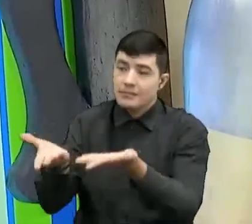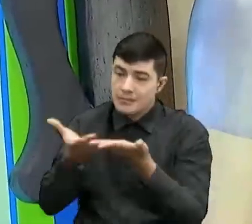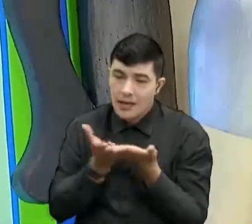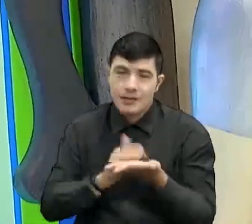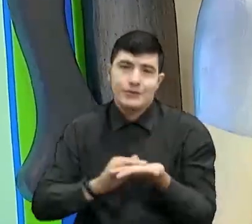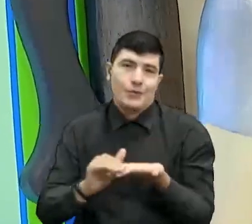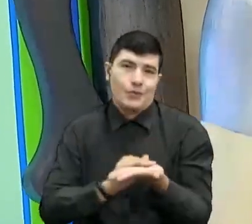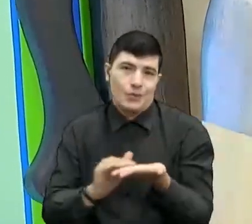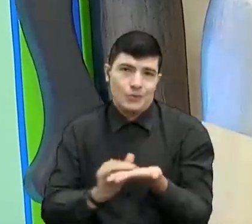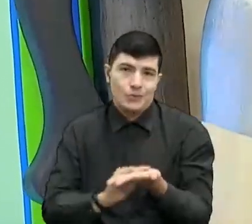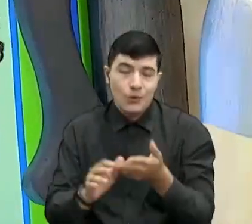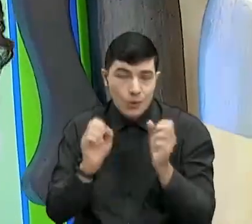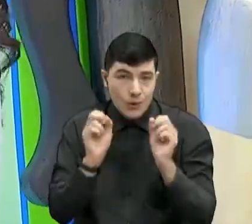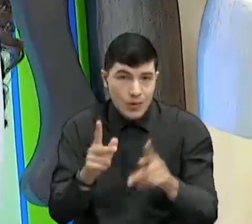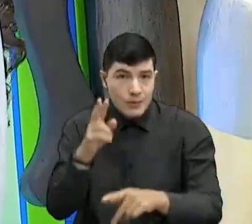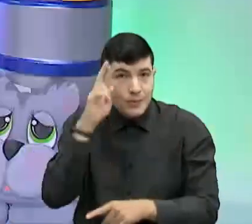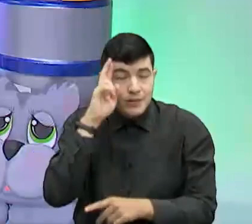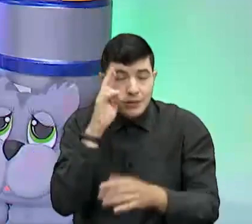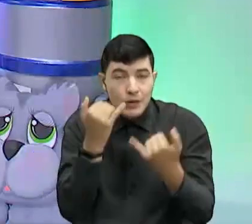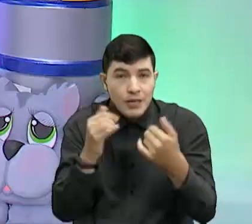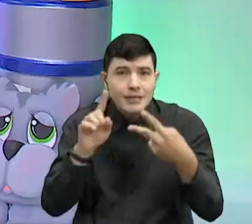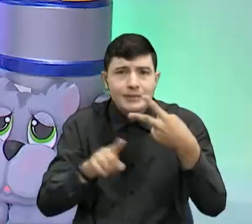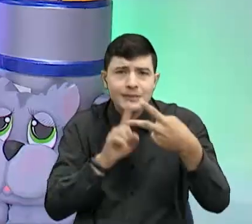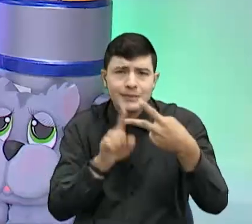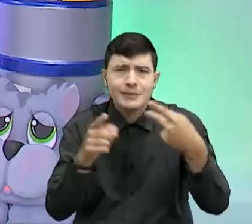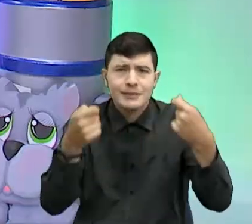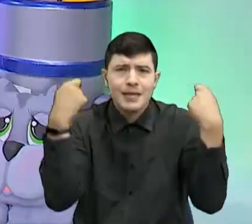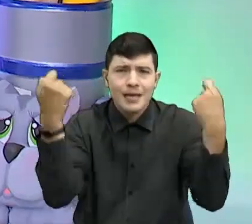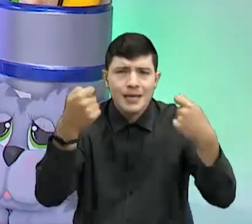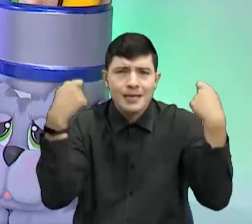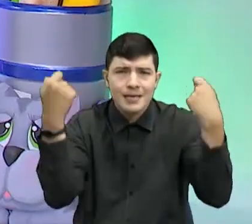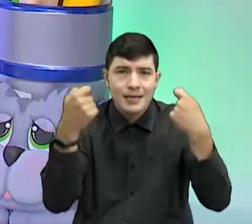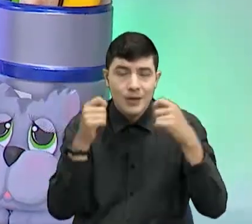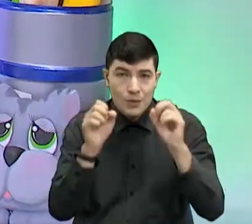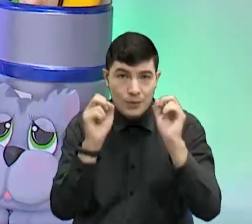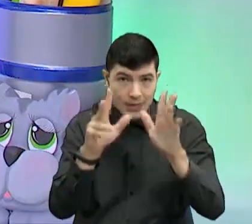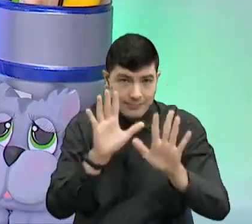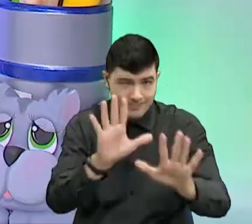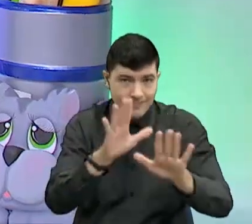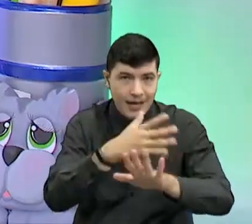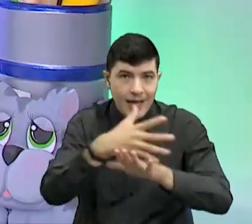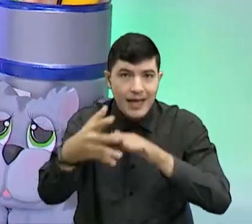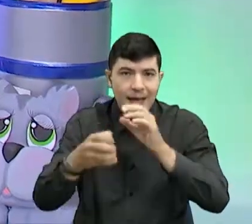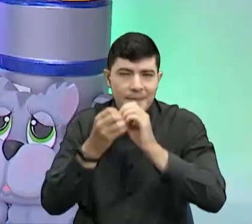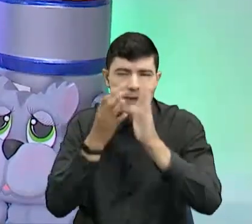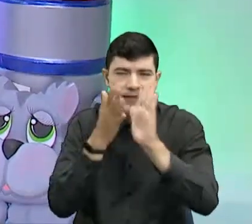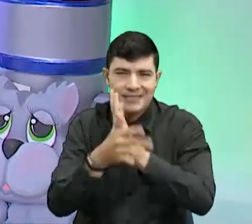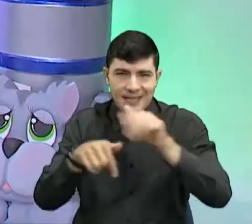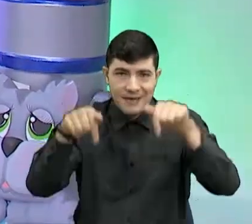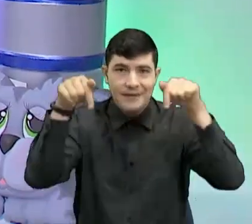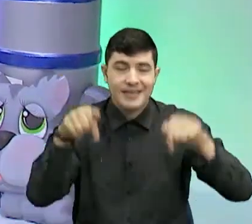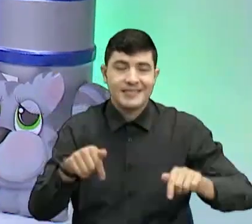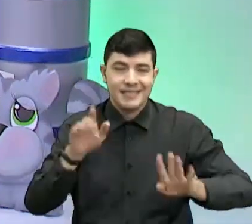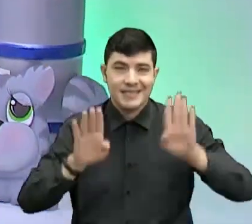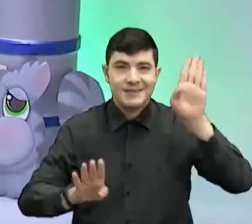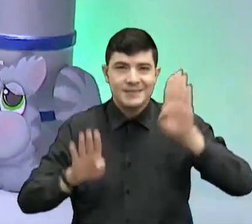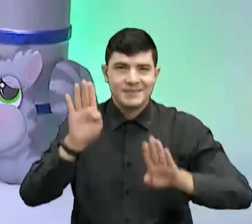Francisco. Vamos a una pausa comercial, ¿le parece? Ah, bueno. Bueno, ya regresamos niños con más de eso. ¿Qué se llama?